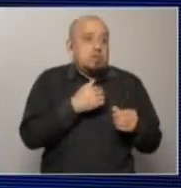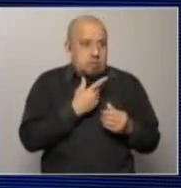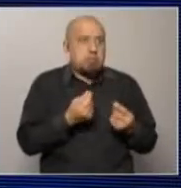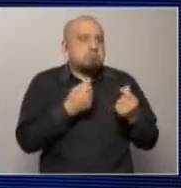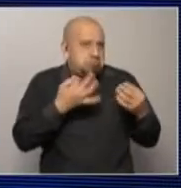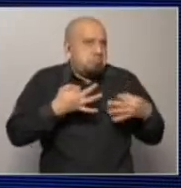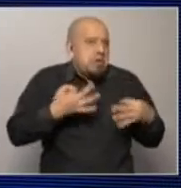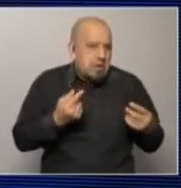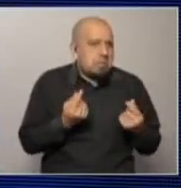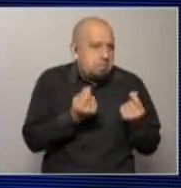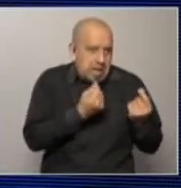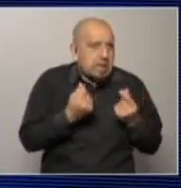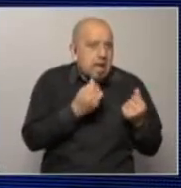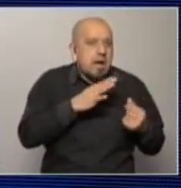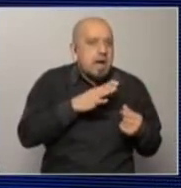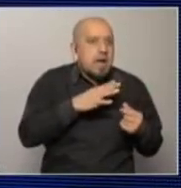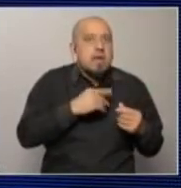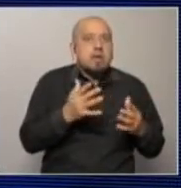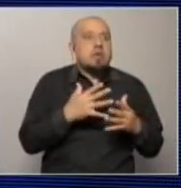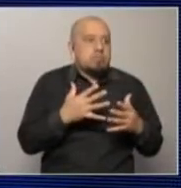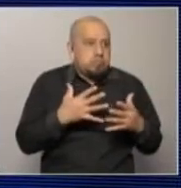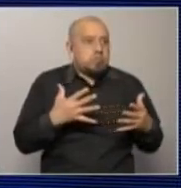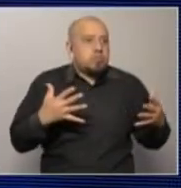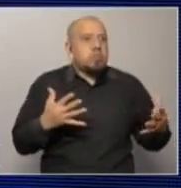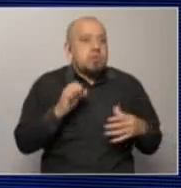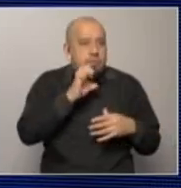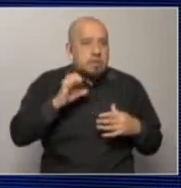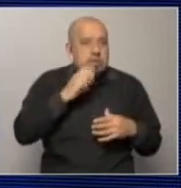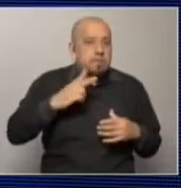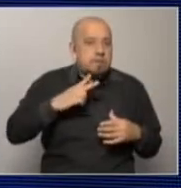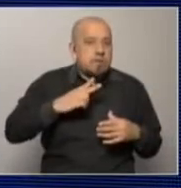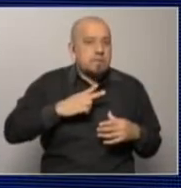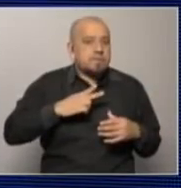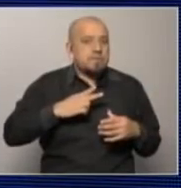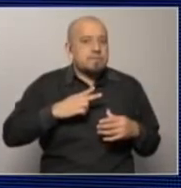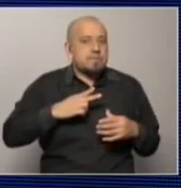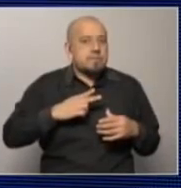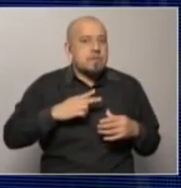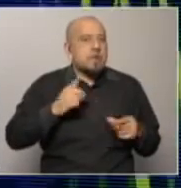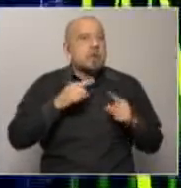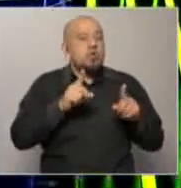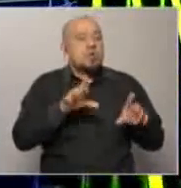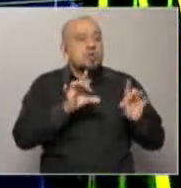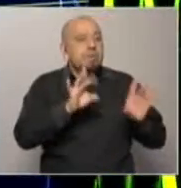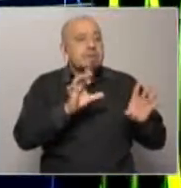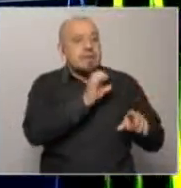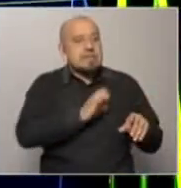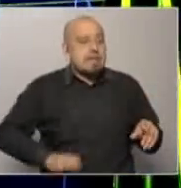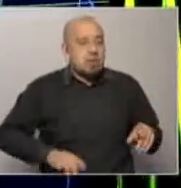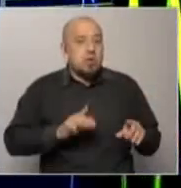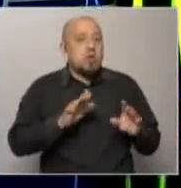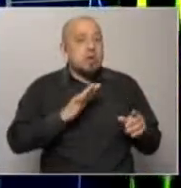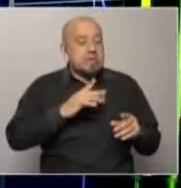no hay restricciones vamos a montar el gasto y generamos gorduras como una empresa privada esto no creo no no no es solo el Estado creo que eso es claro